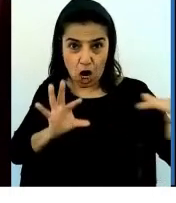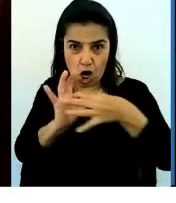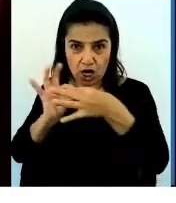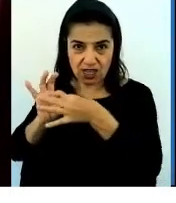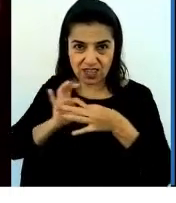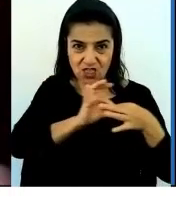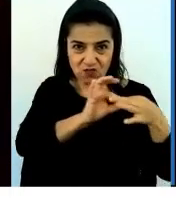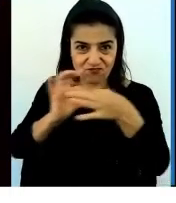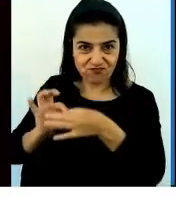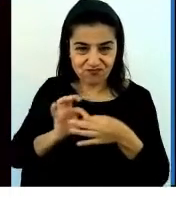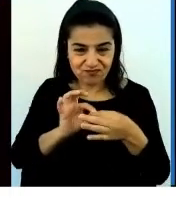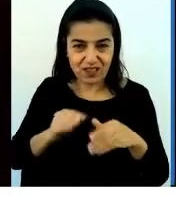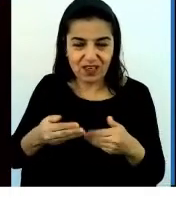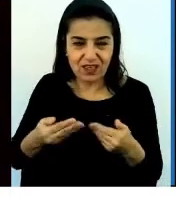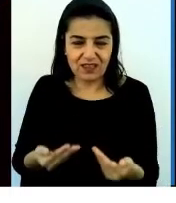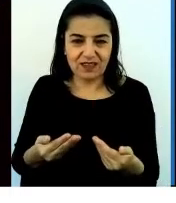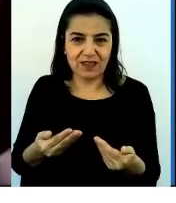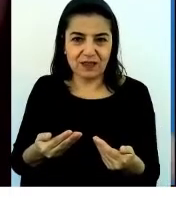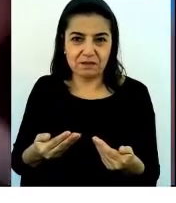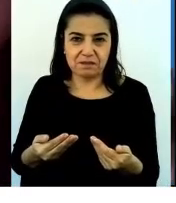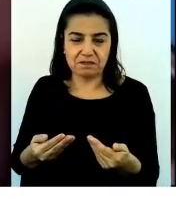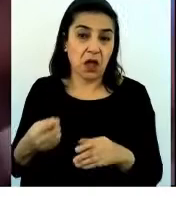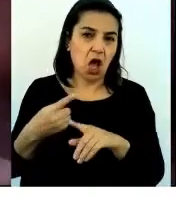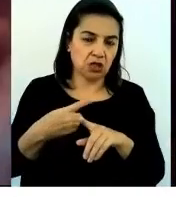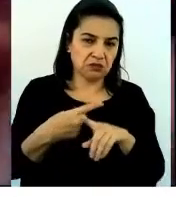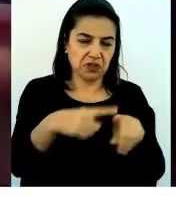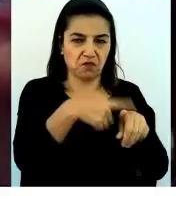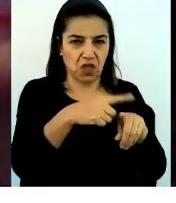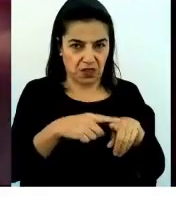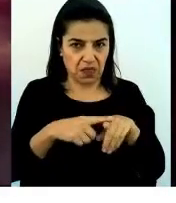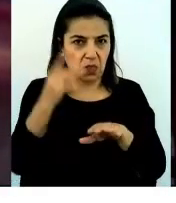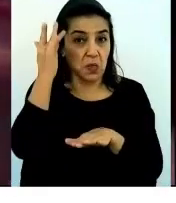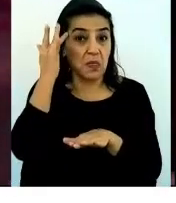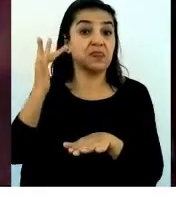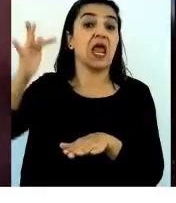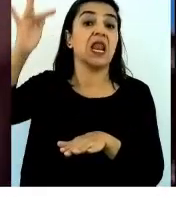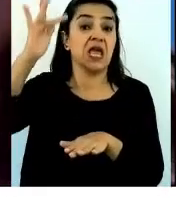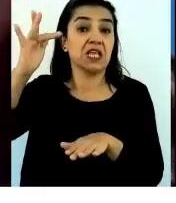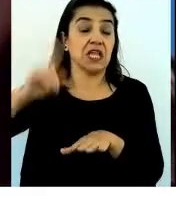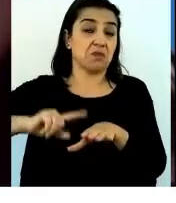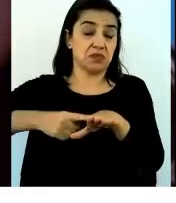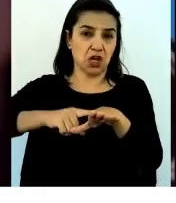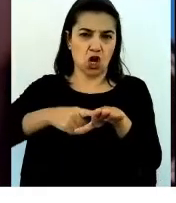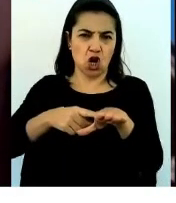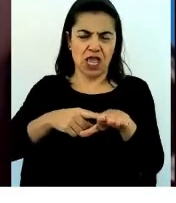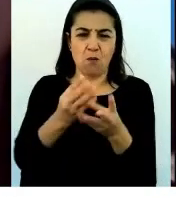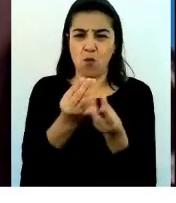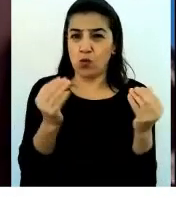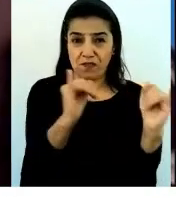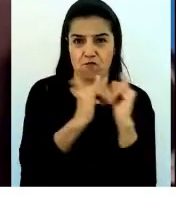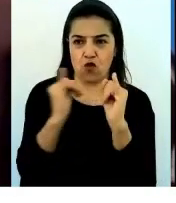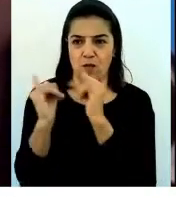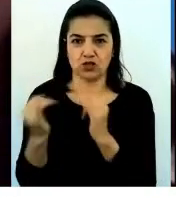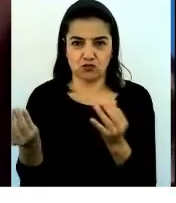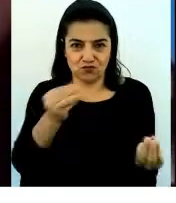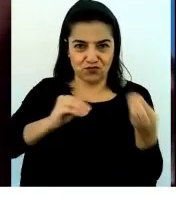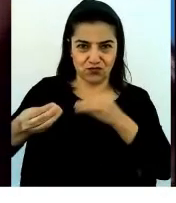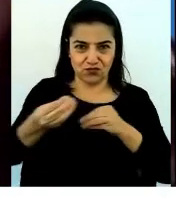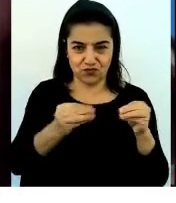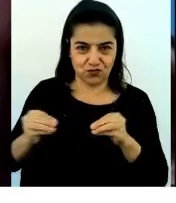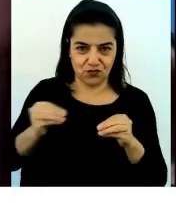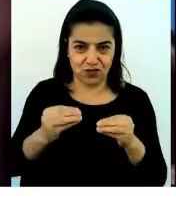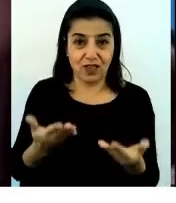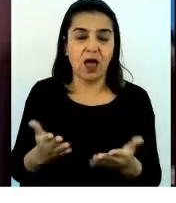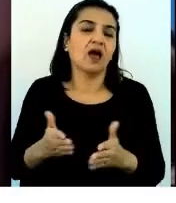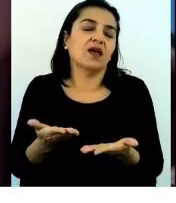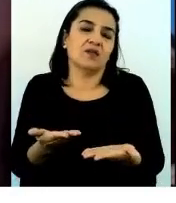con artificial intelligence en muchos datos juntos. Por lo cual, por ejemplo,